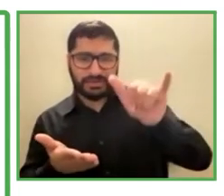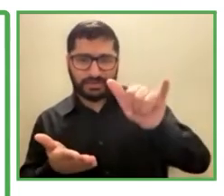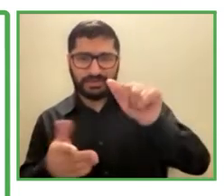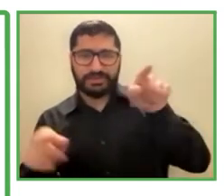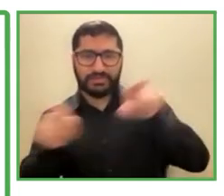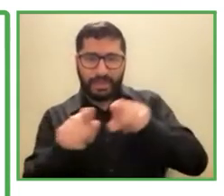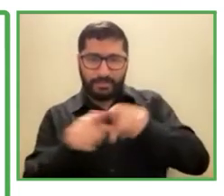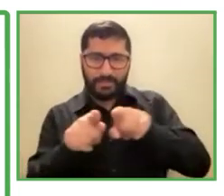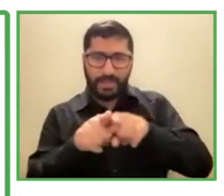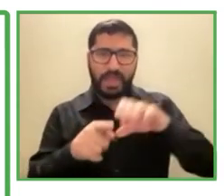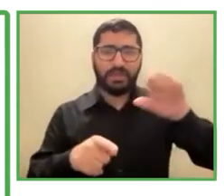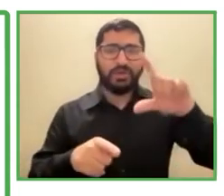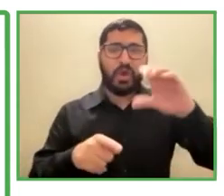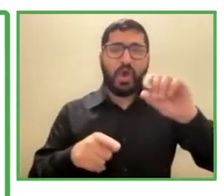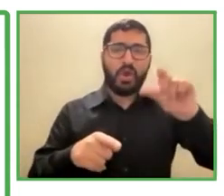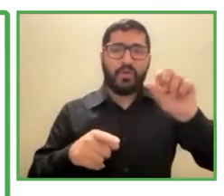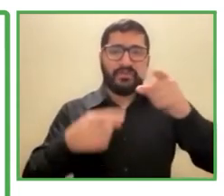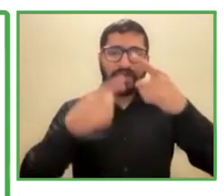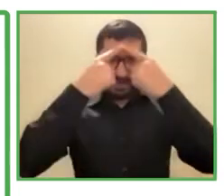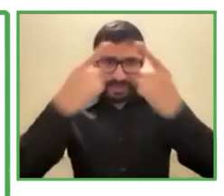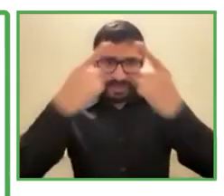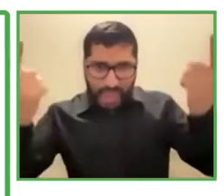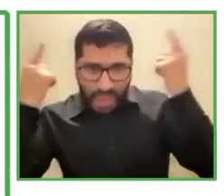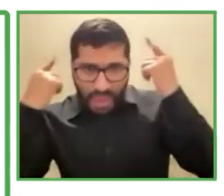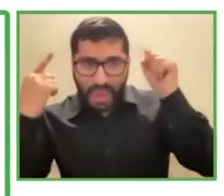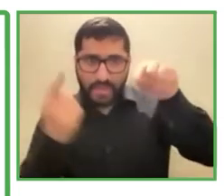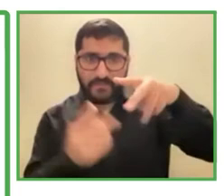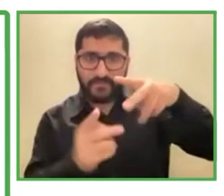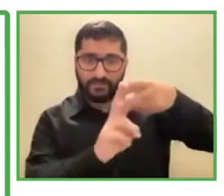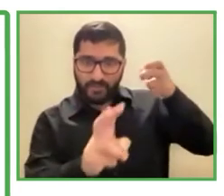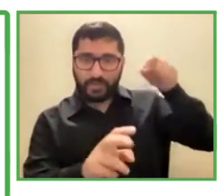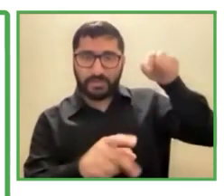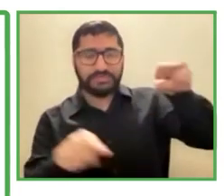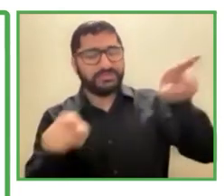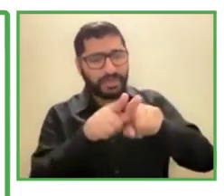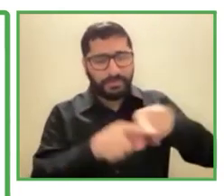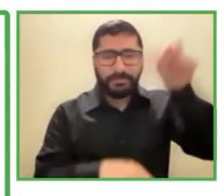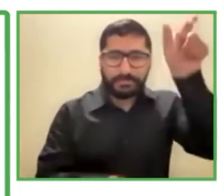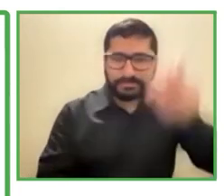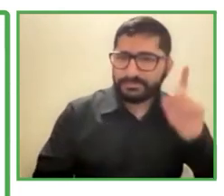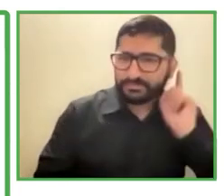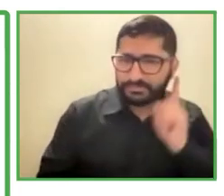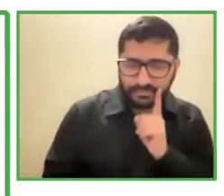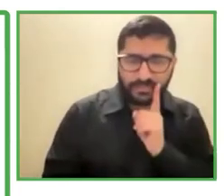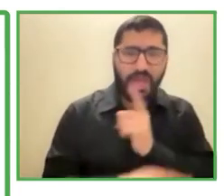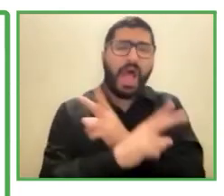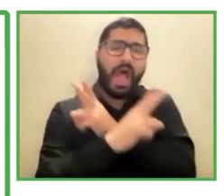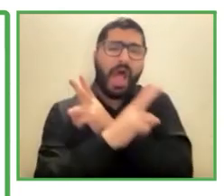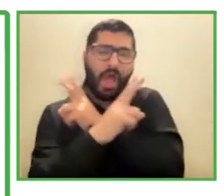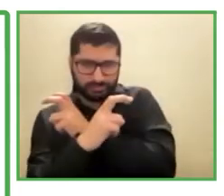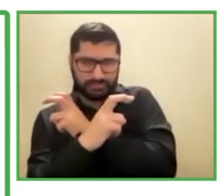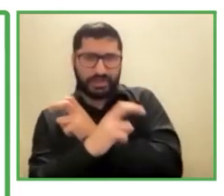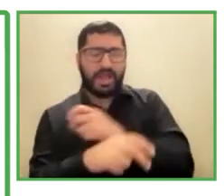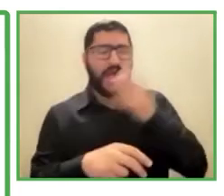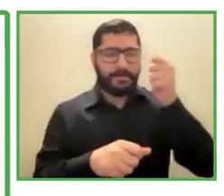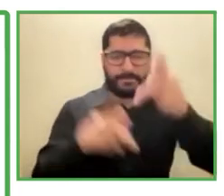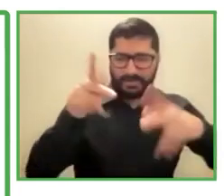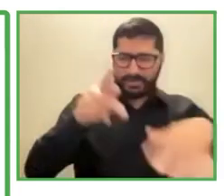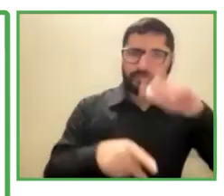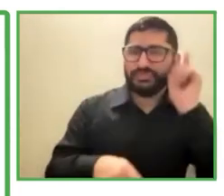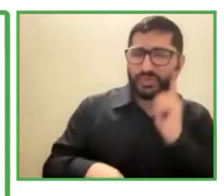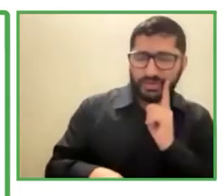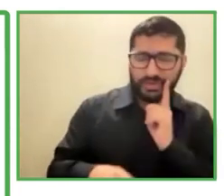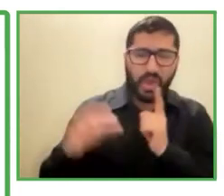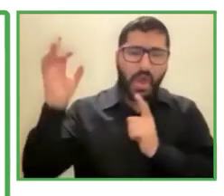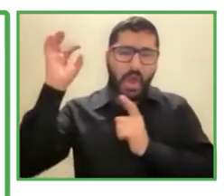Austria atendiendo clientes sordos y oyentes por primera vez en la gente en Austria podría